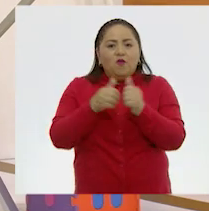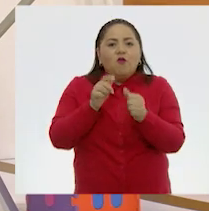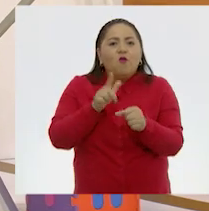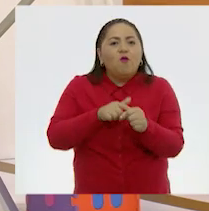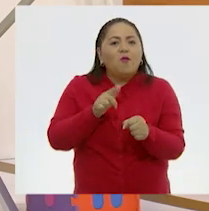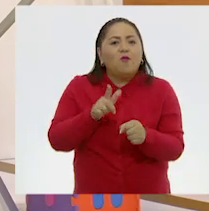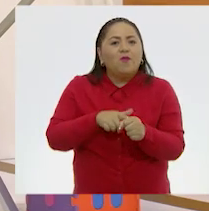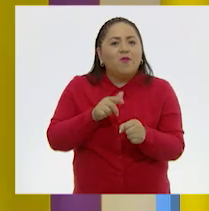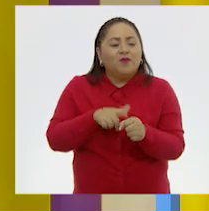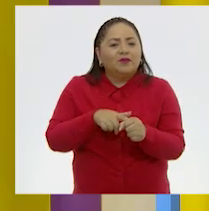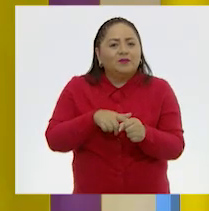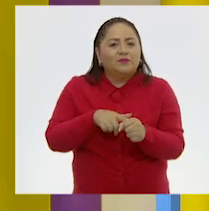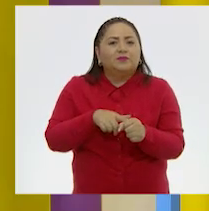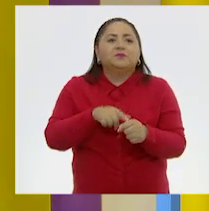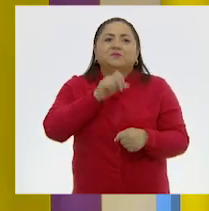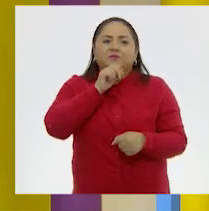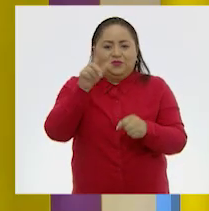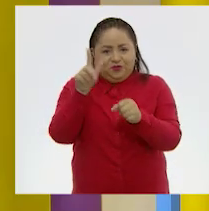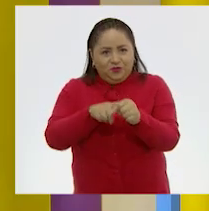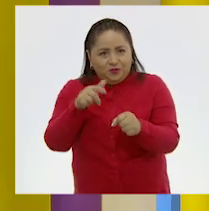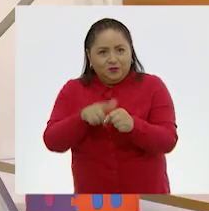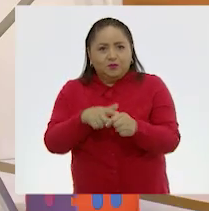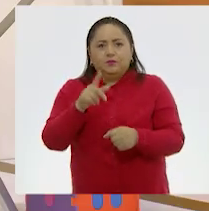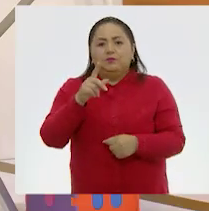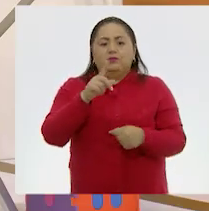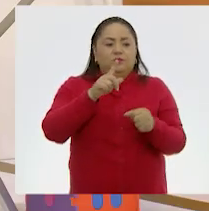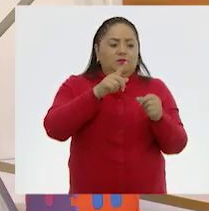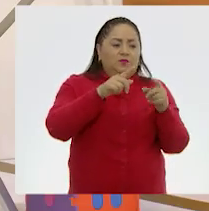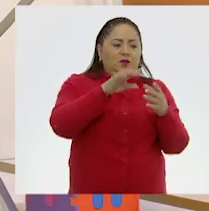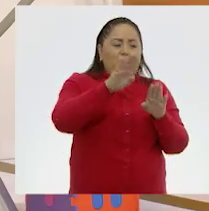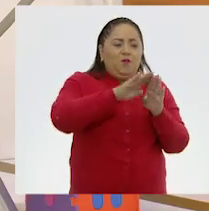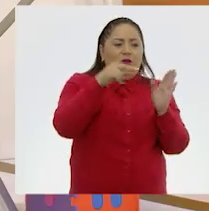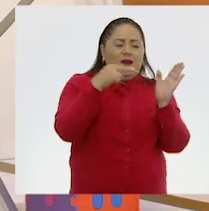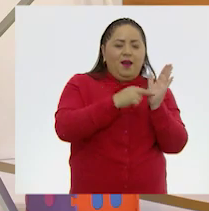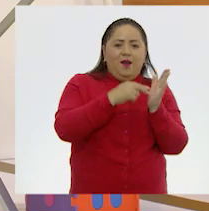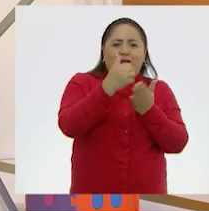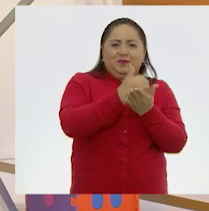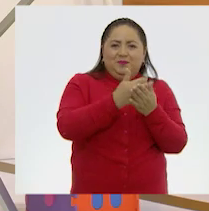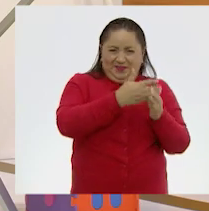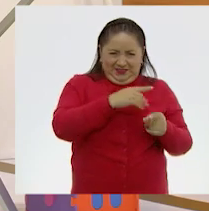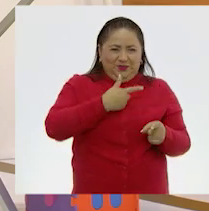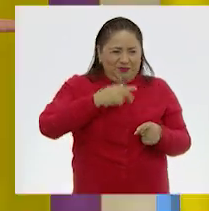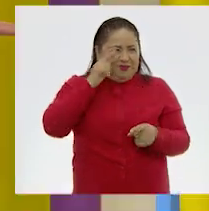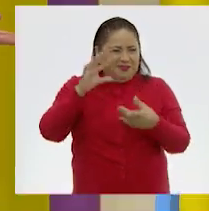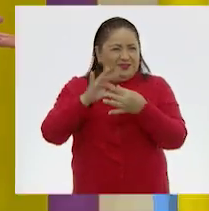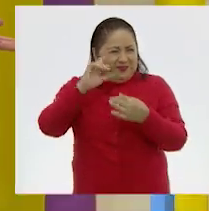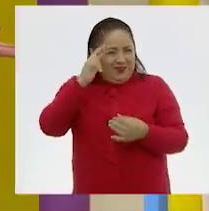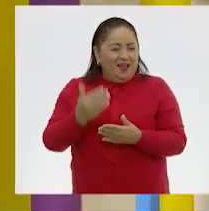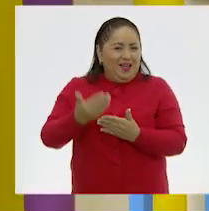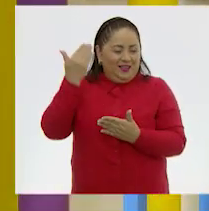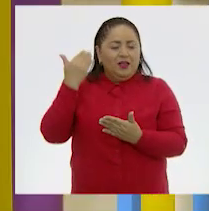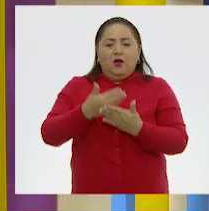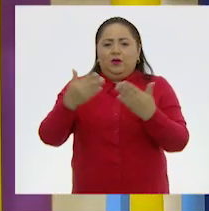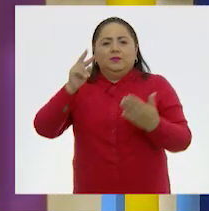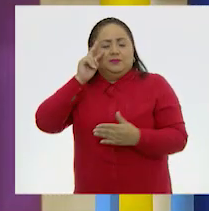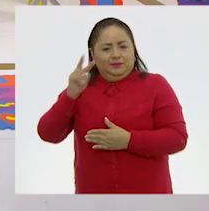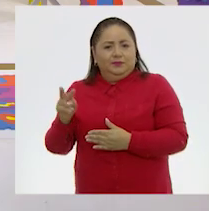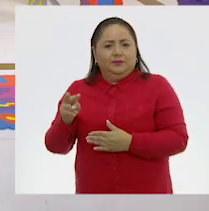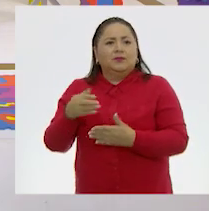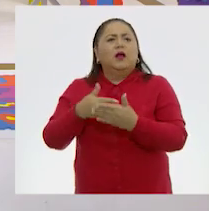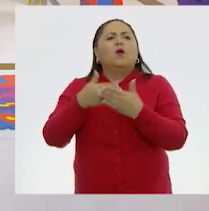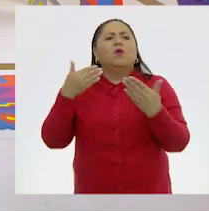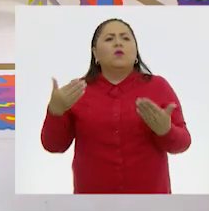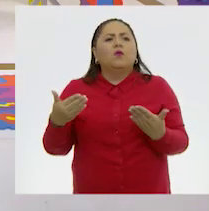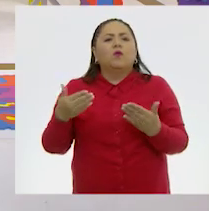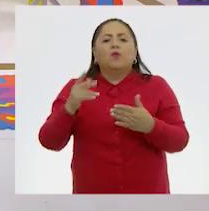colores. Trabajamos con los colores primarios y los colores secundarios. ¿Te gustaría verlo? Pues vamos a ver. Vamos a ver ahora